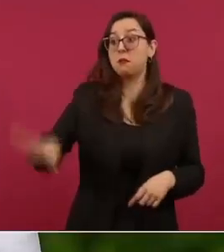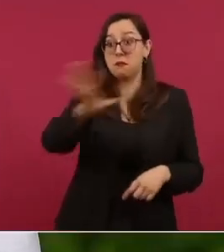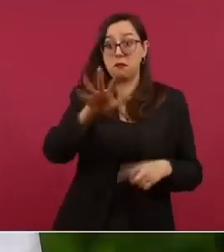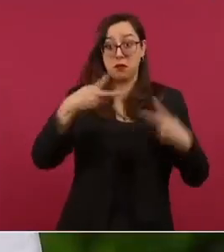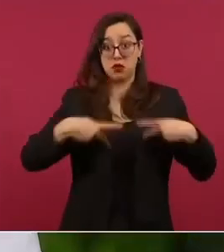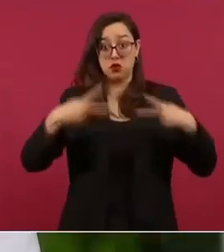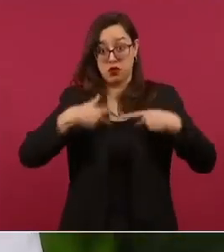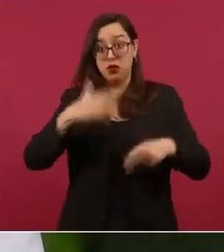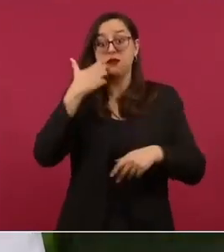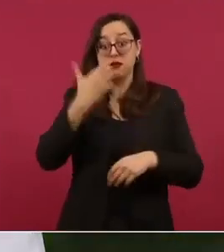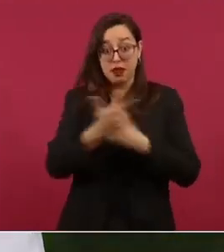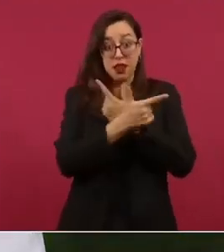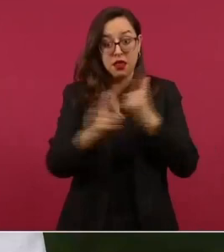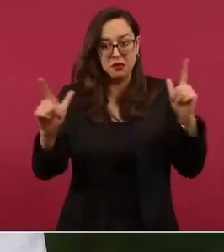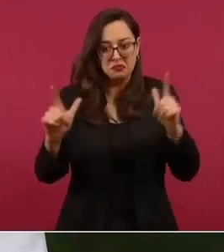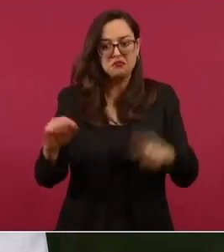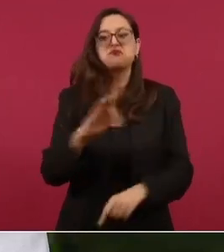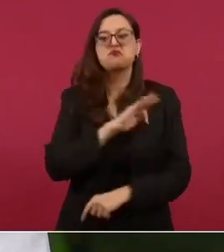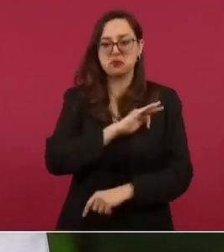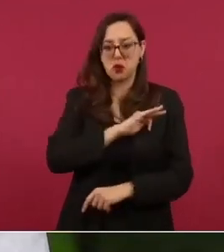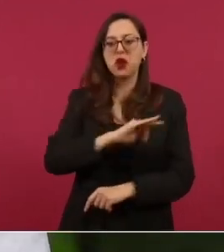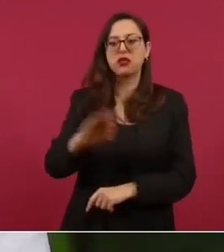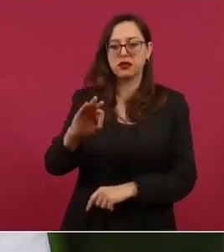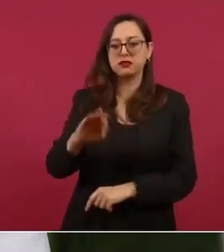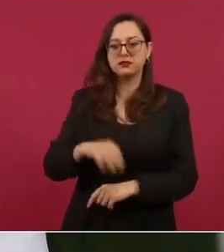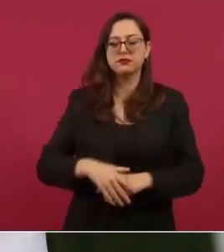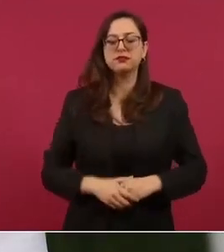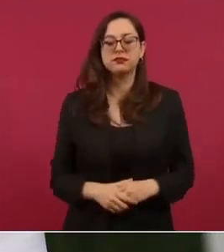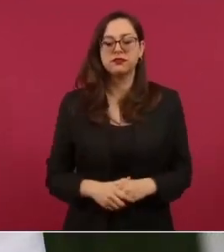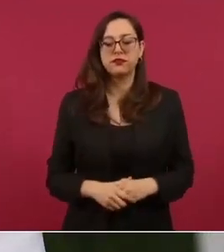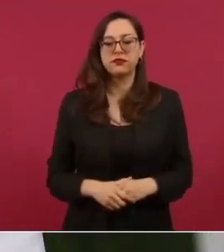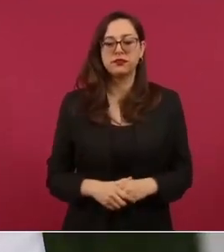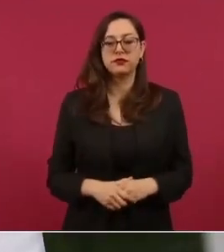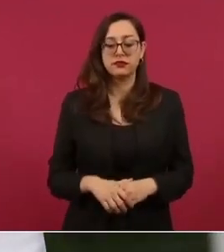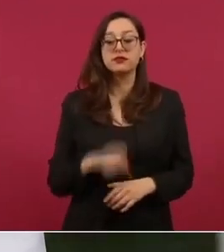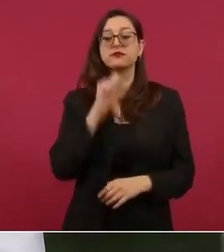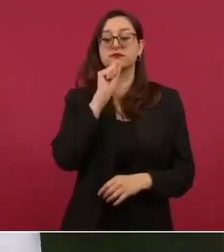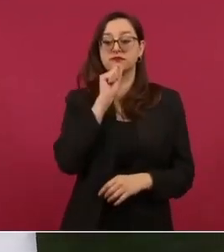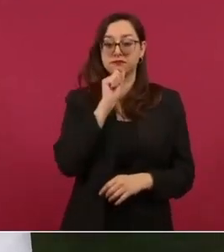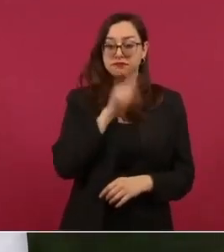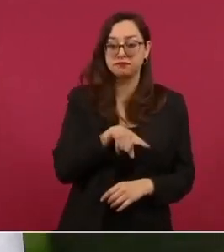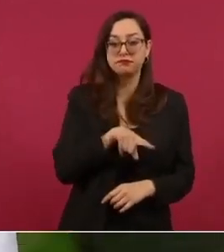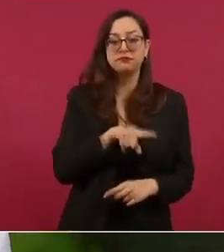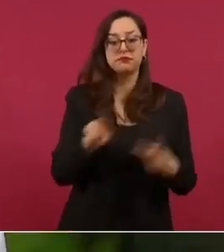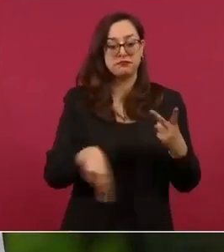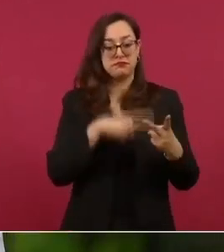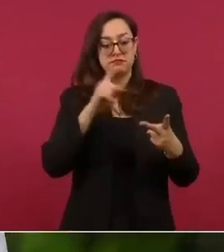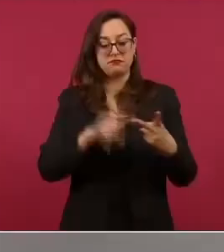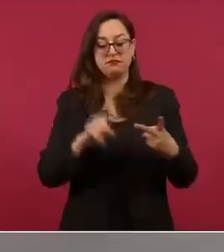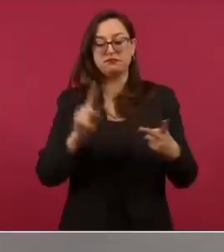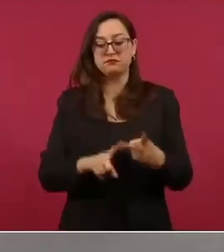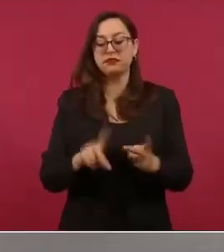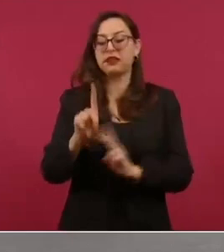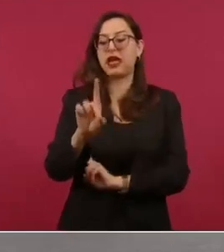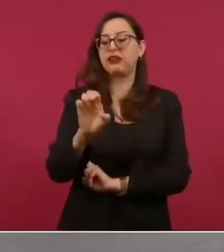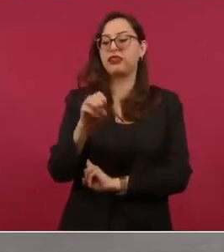lo será de igual manera en el terreno de la democracia